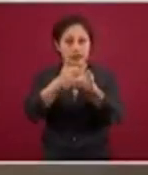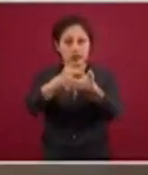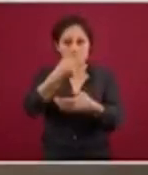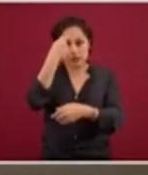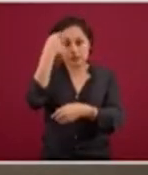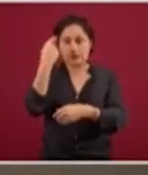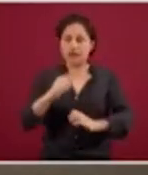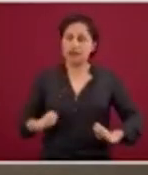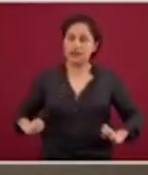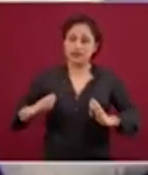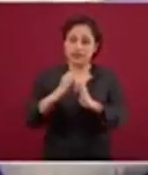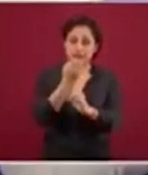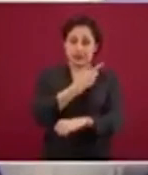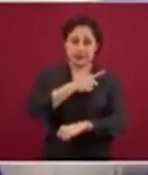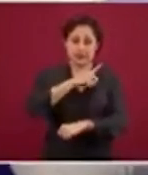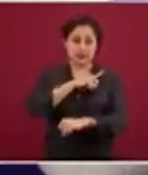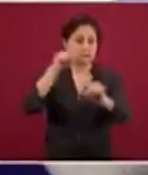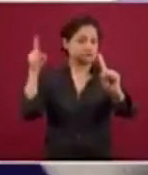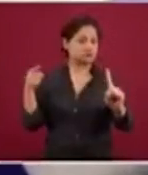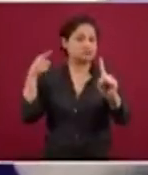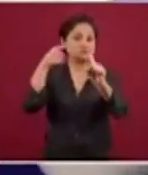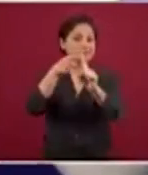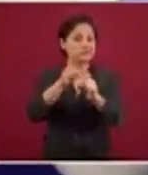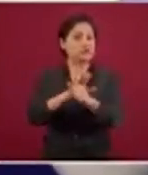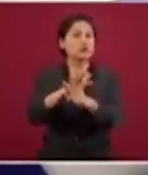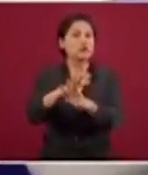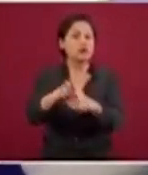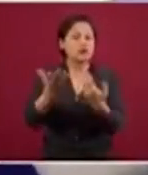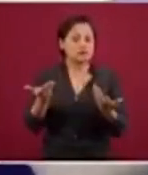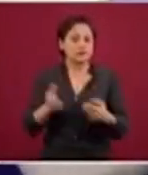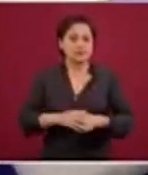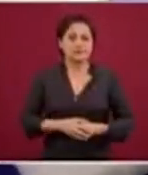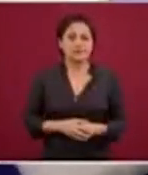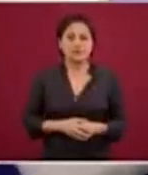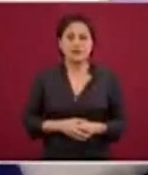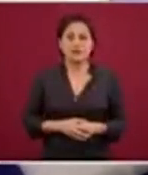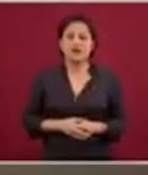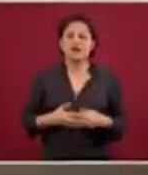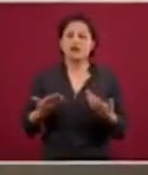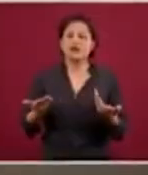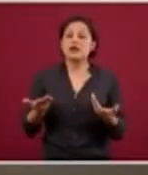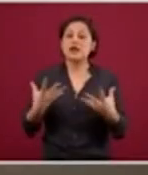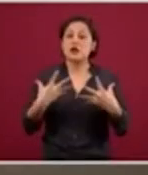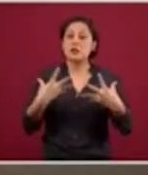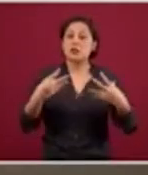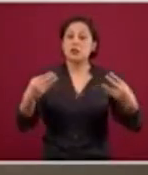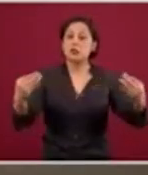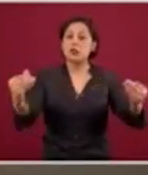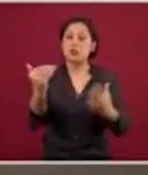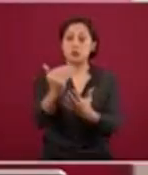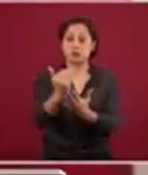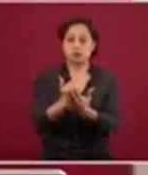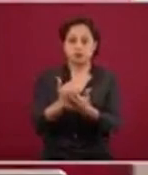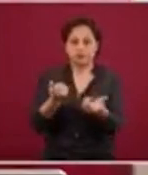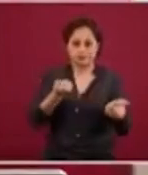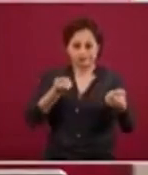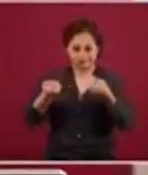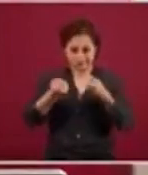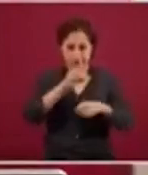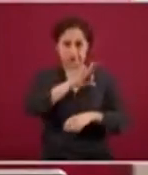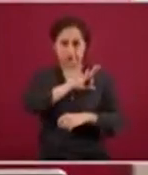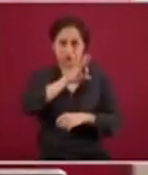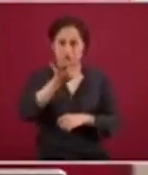propósito, y lo hemos explicado varias veces, es disminuir el número de contagios con la finalidad